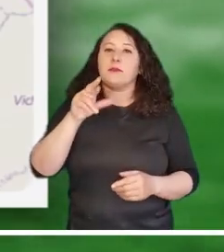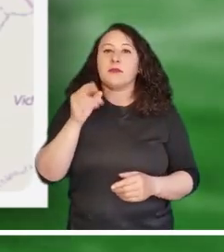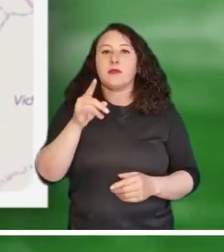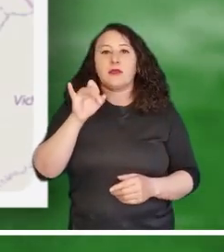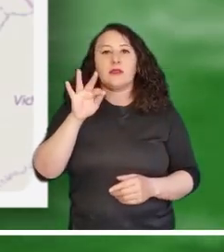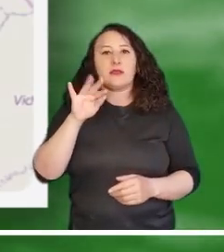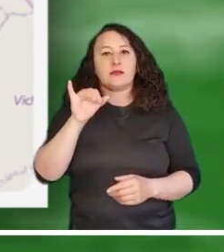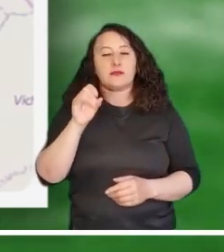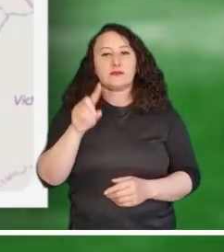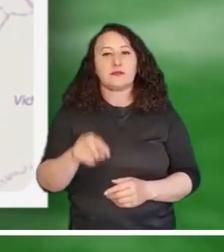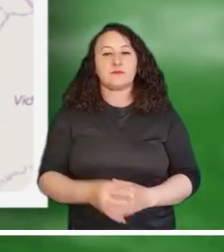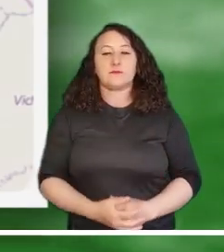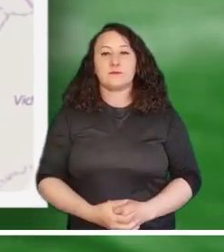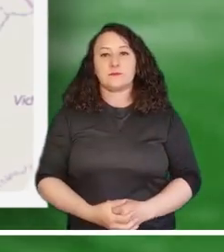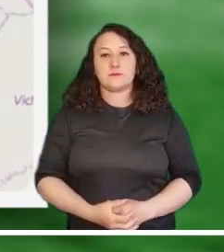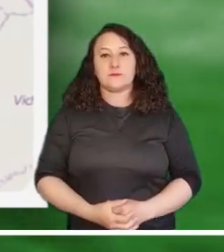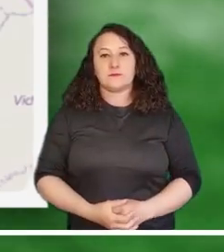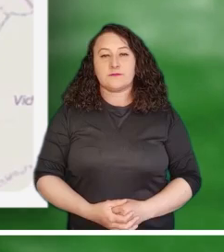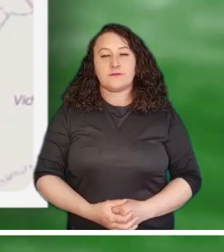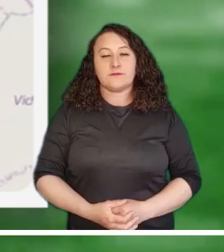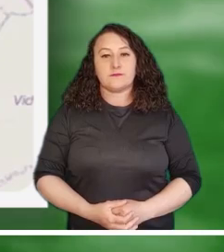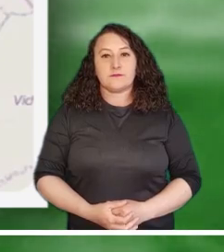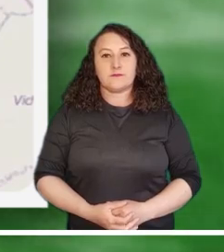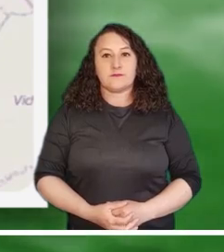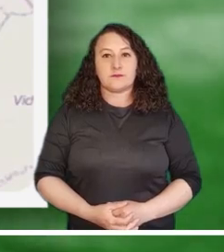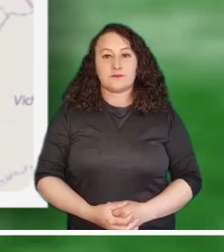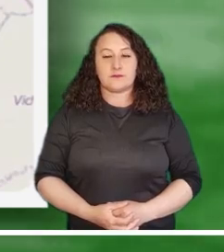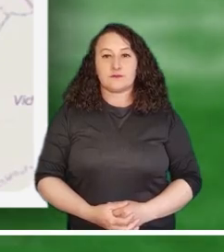Margaritas del municipio de Urumita, La Guajira.